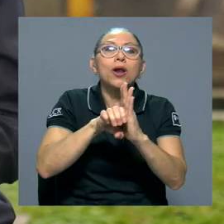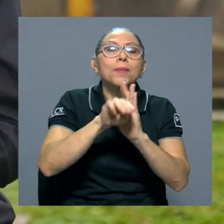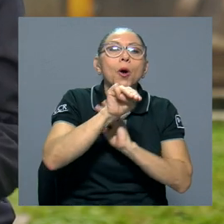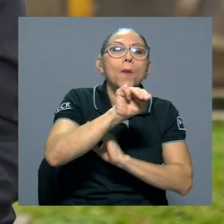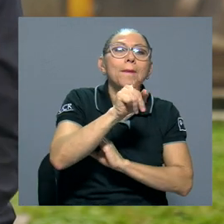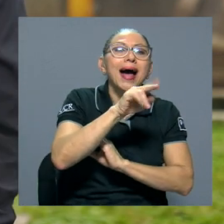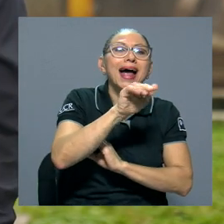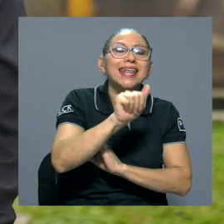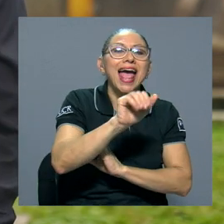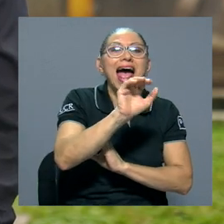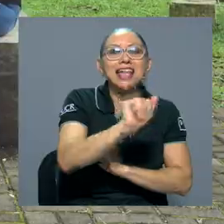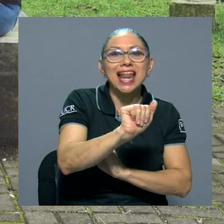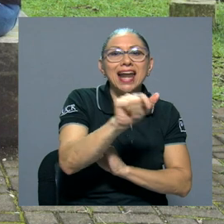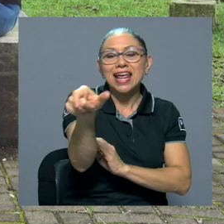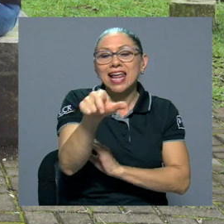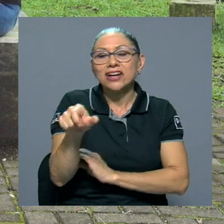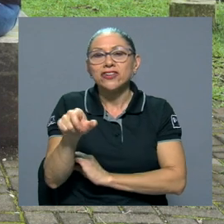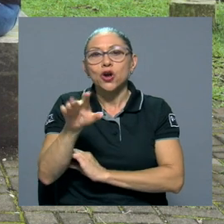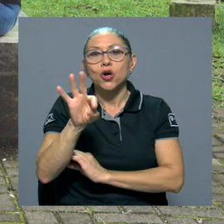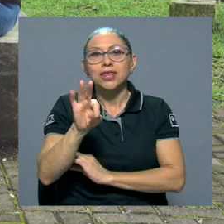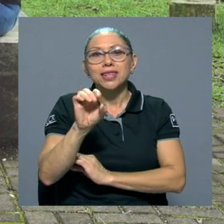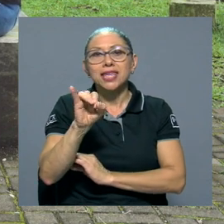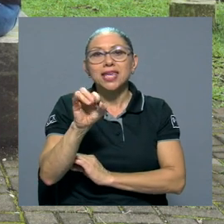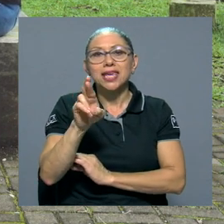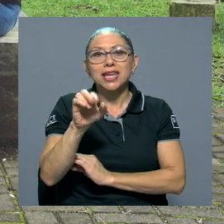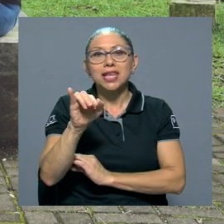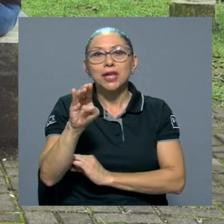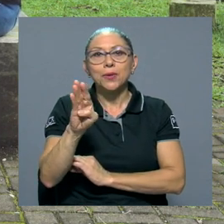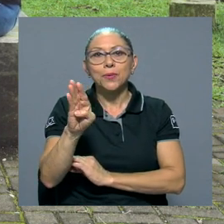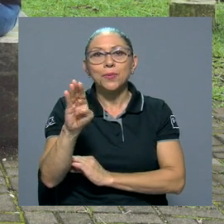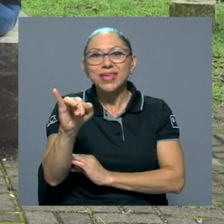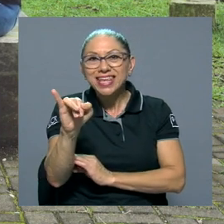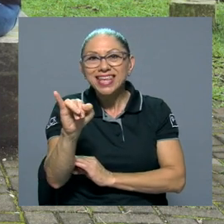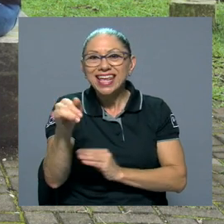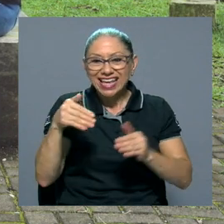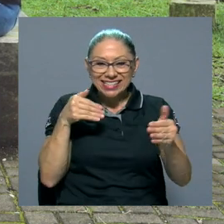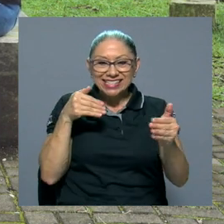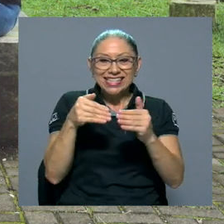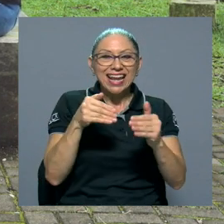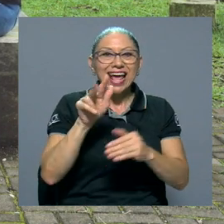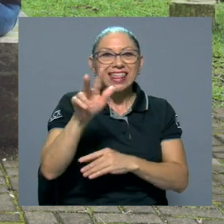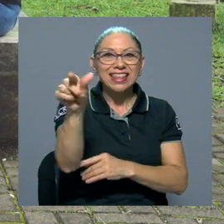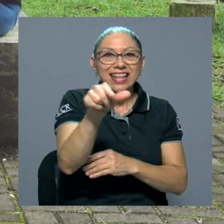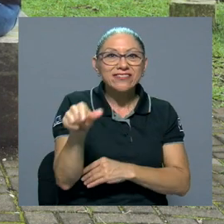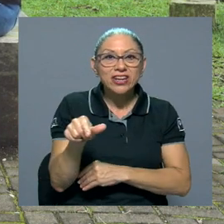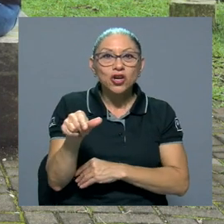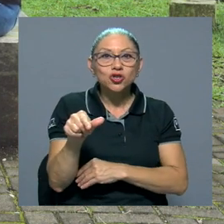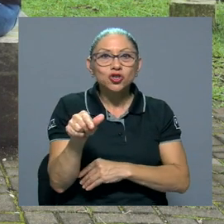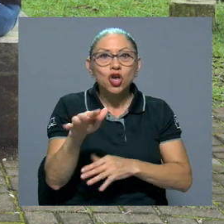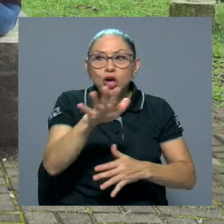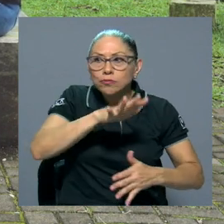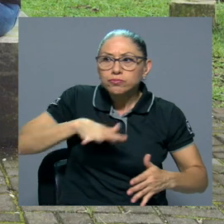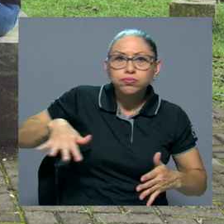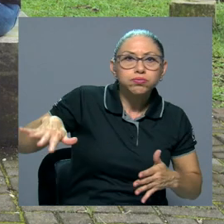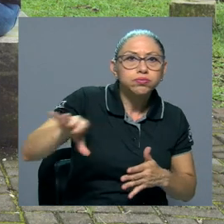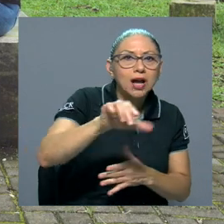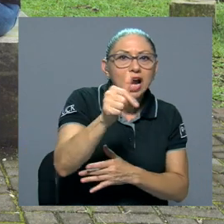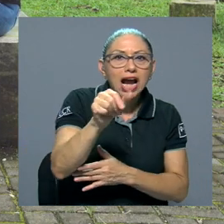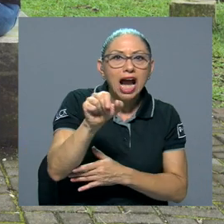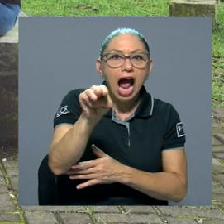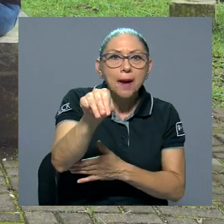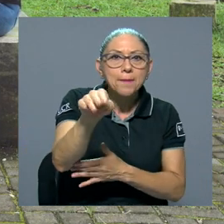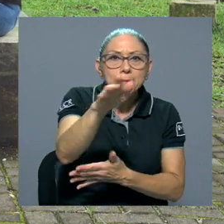ríos como el María Aguilar, el río Tidiví, cerca de tres ríos. sea, en general, la GAM está logrando